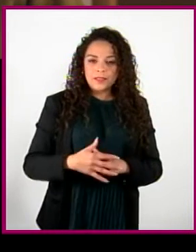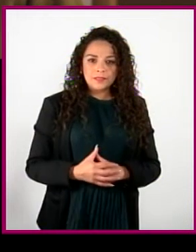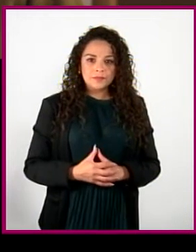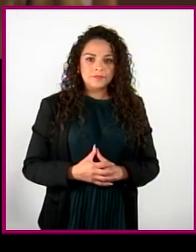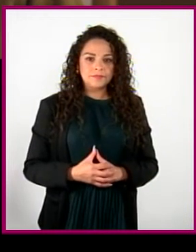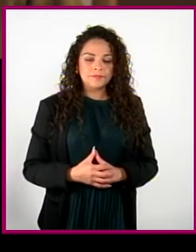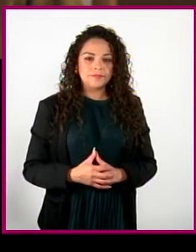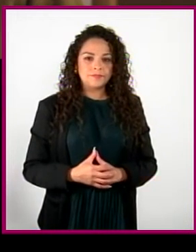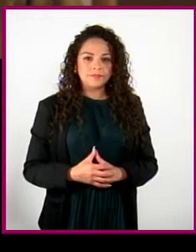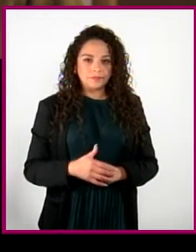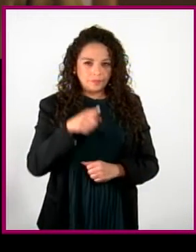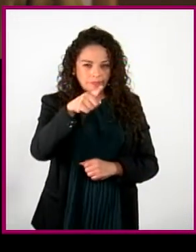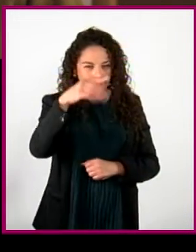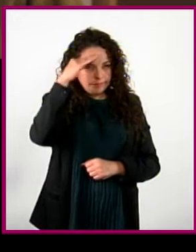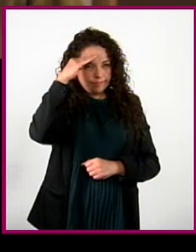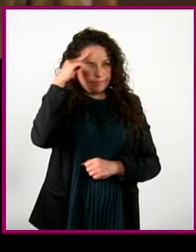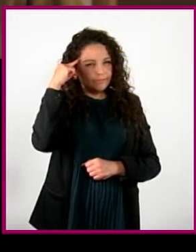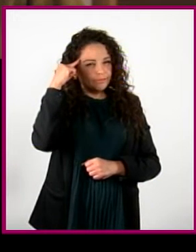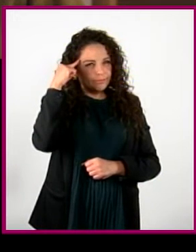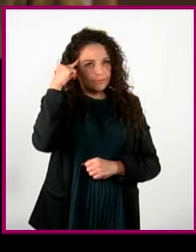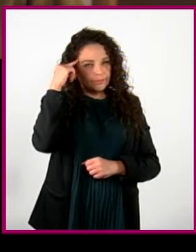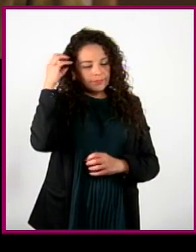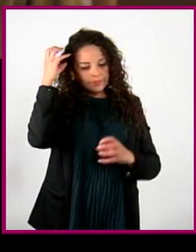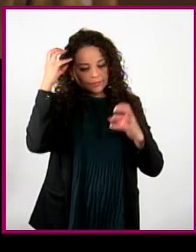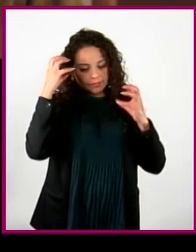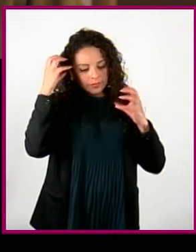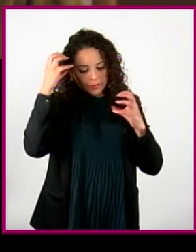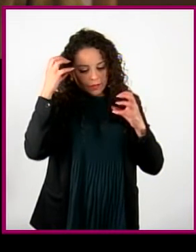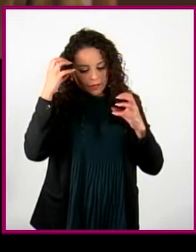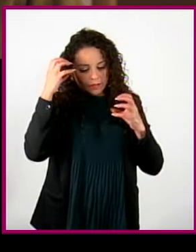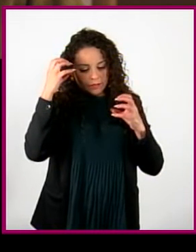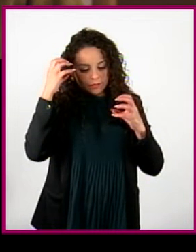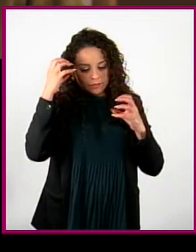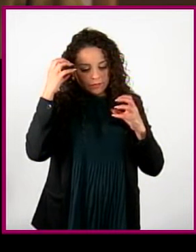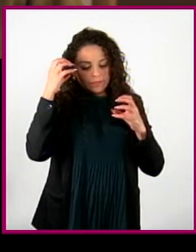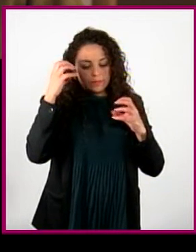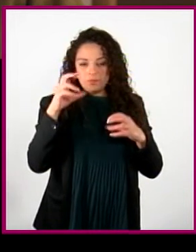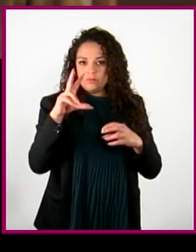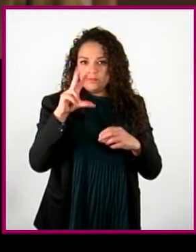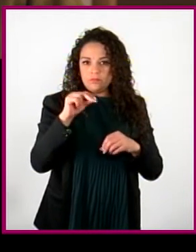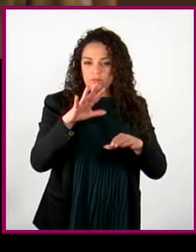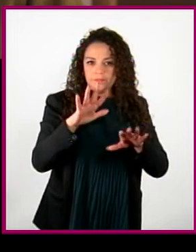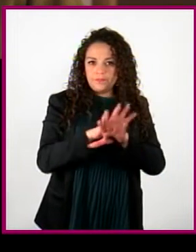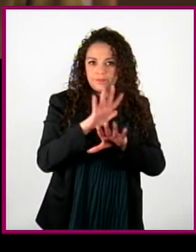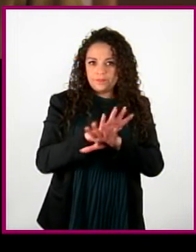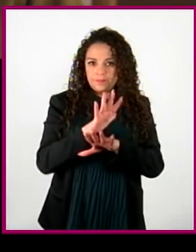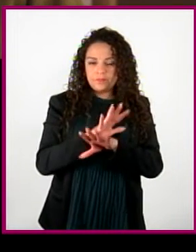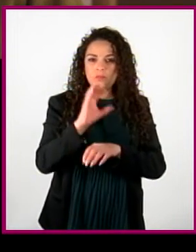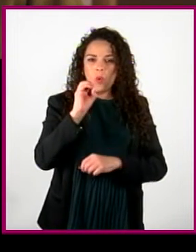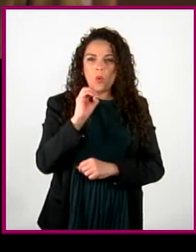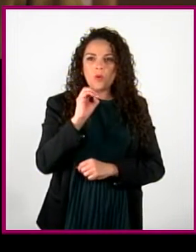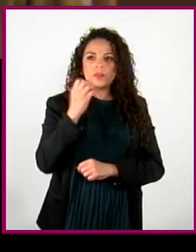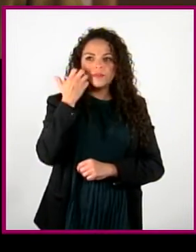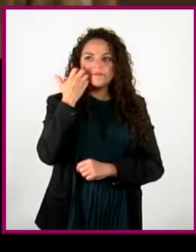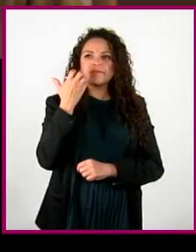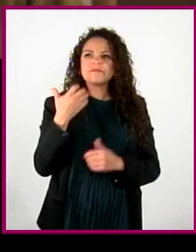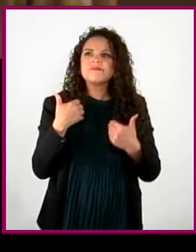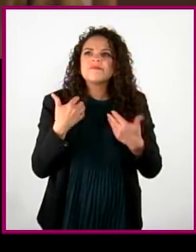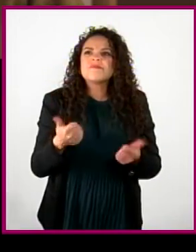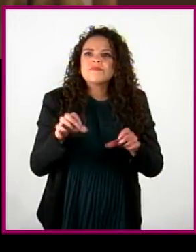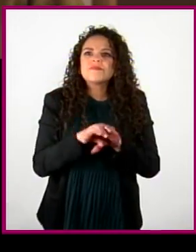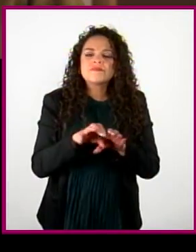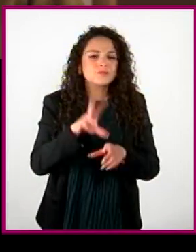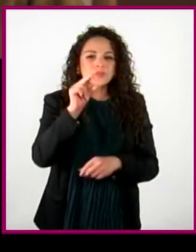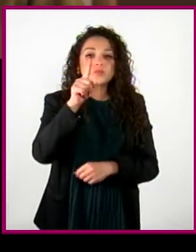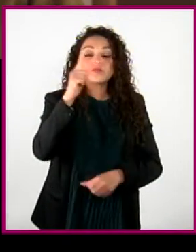Trata de concentrarte en las sensaciones. No juzgues, ni modifiques, ni trates de entender. Solo identifica las